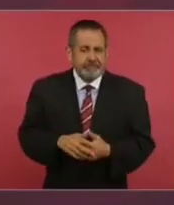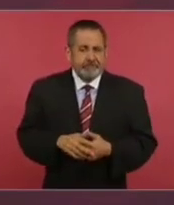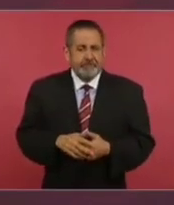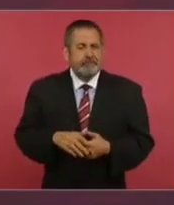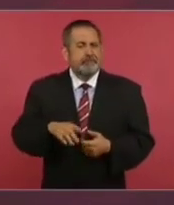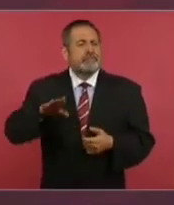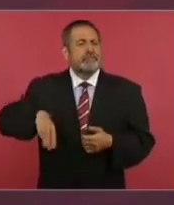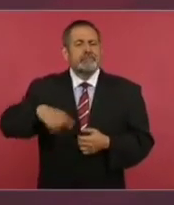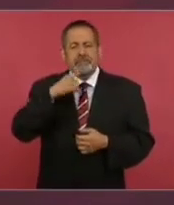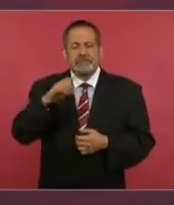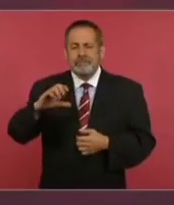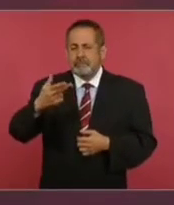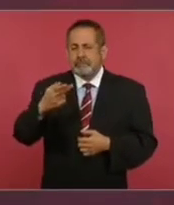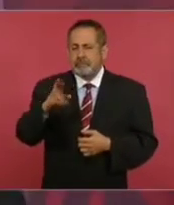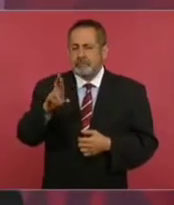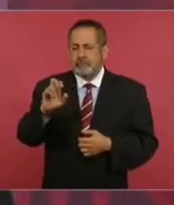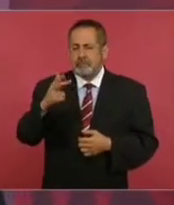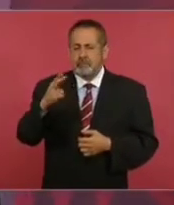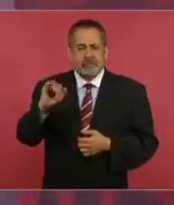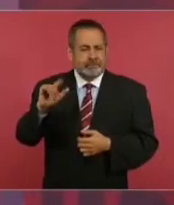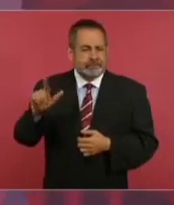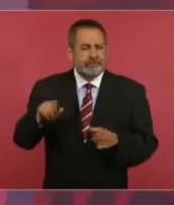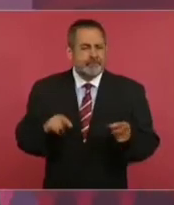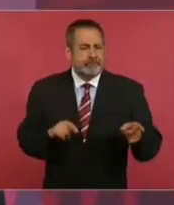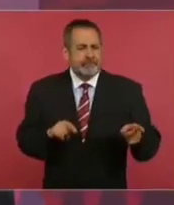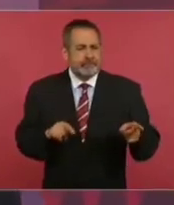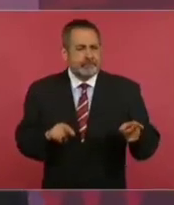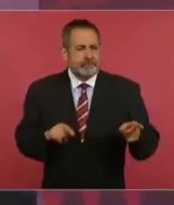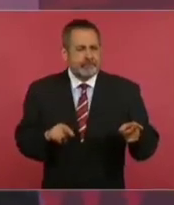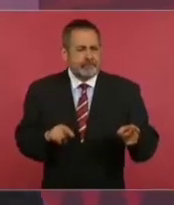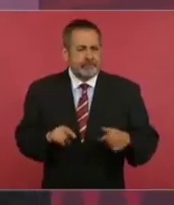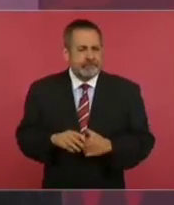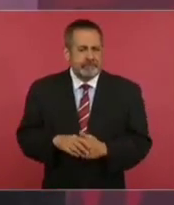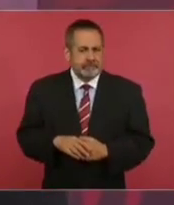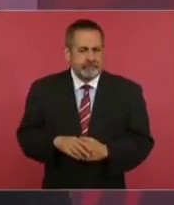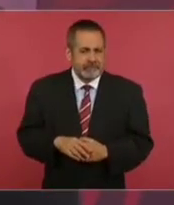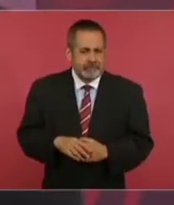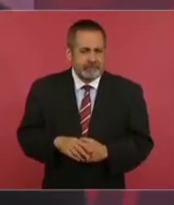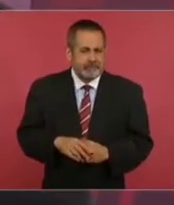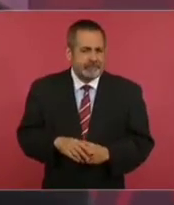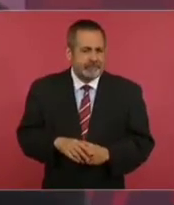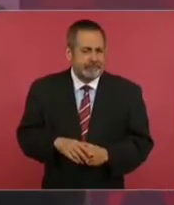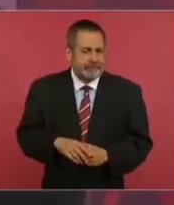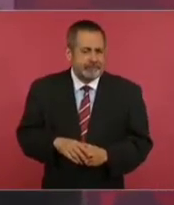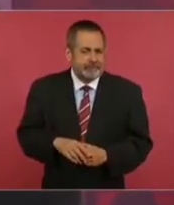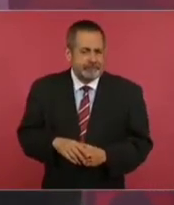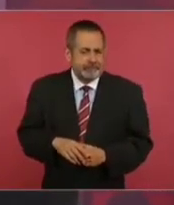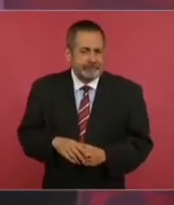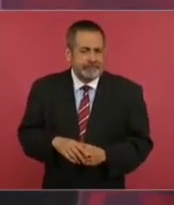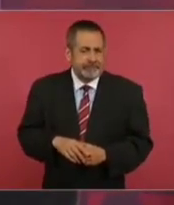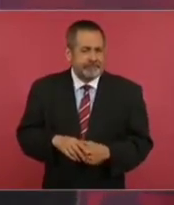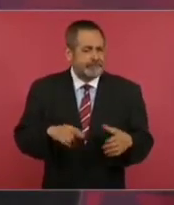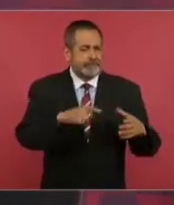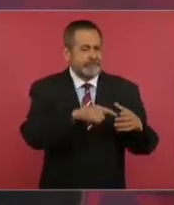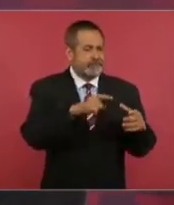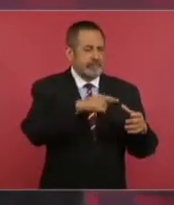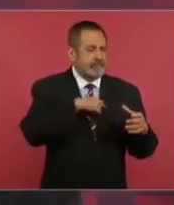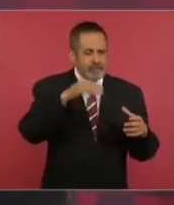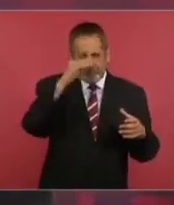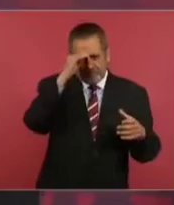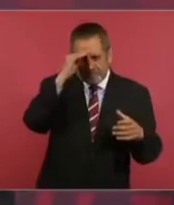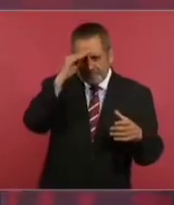decía Churchill, no es en la próxima